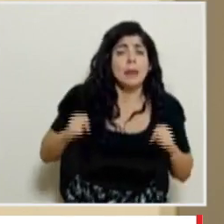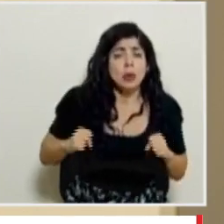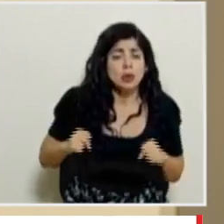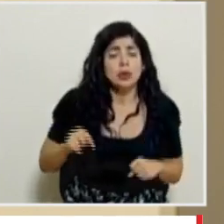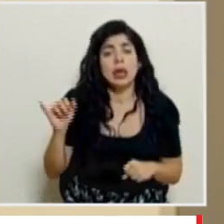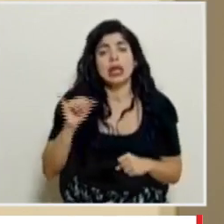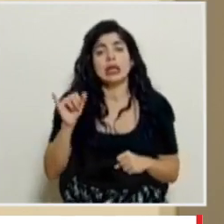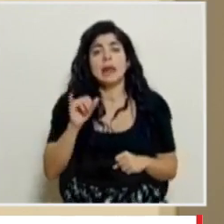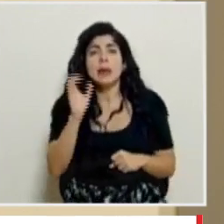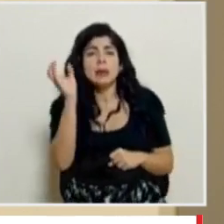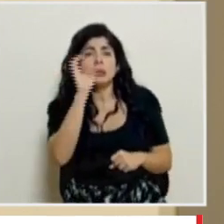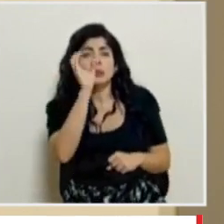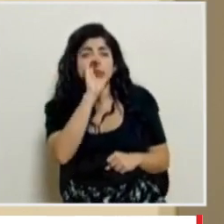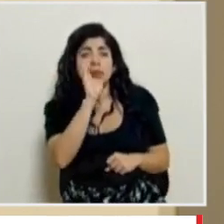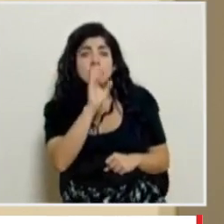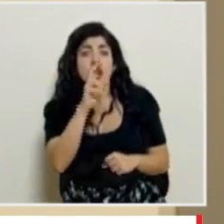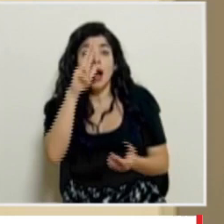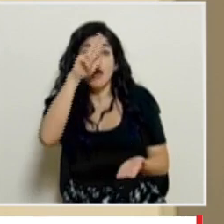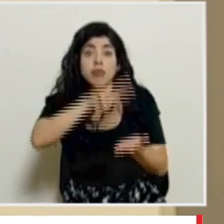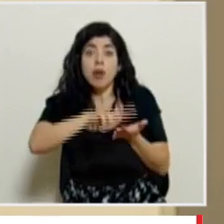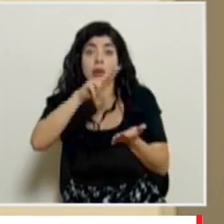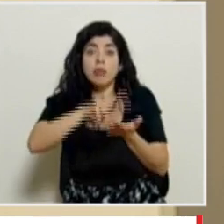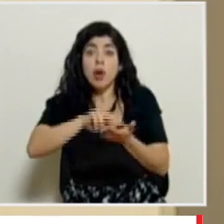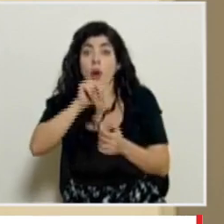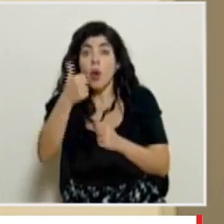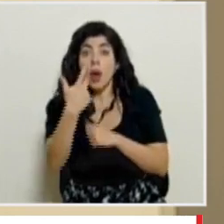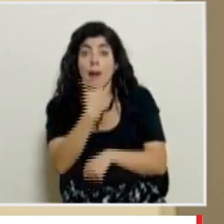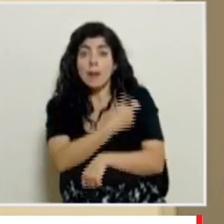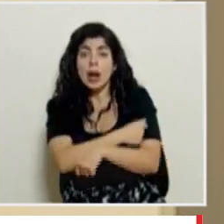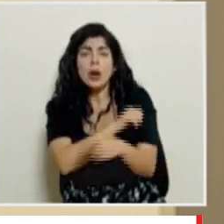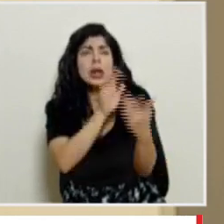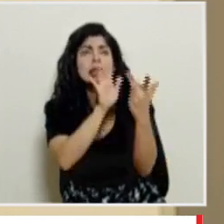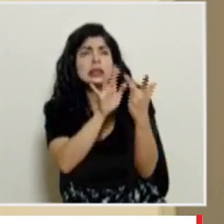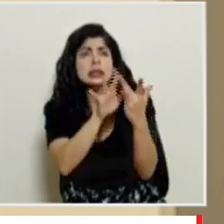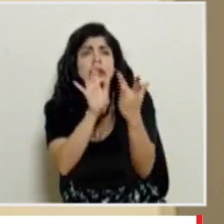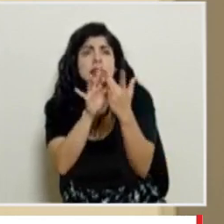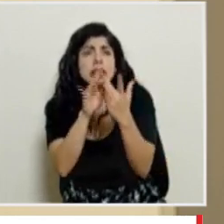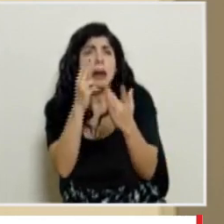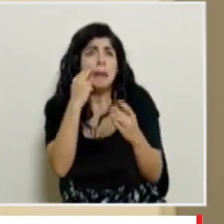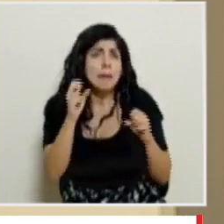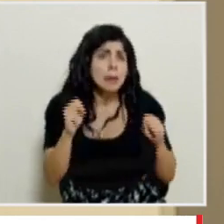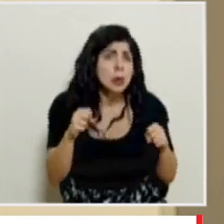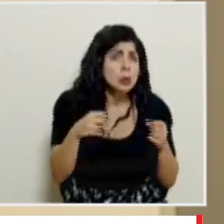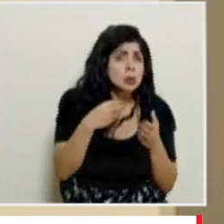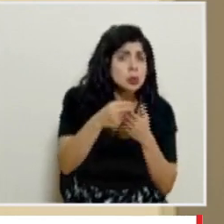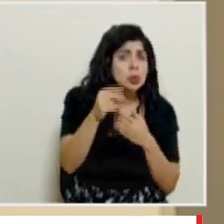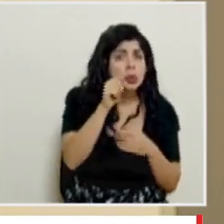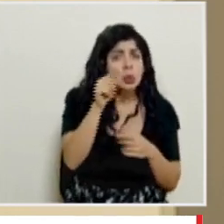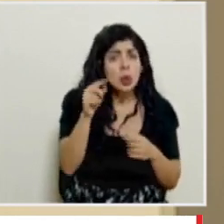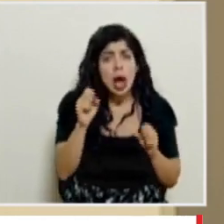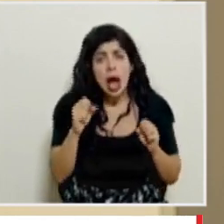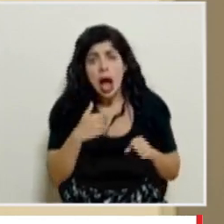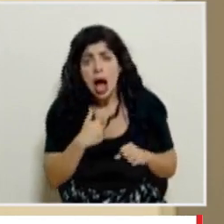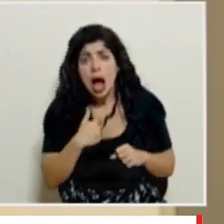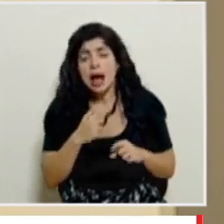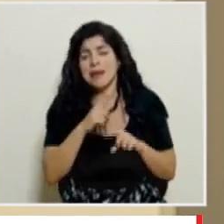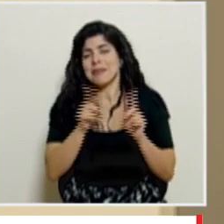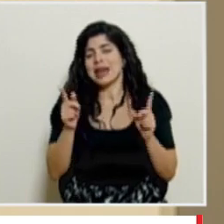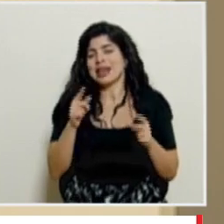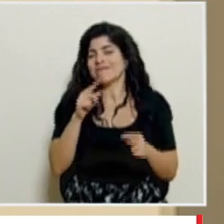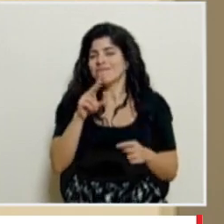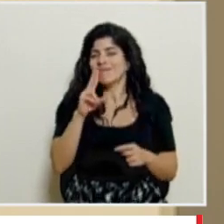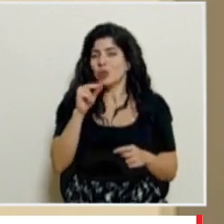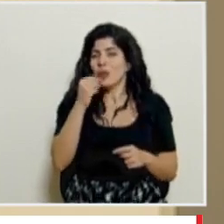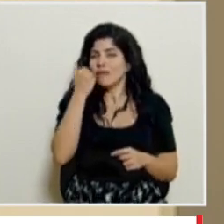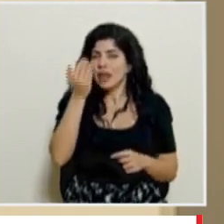también conforme se aprueban otras vacunas ver qué posibilidades reales de acceso tenemos sin embargo esto no es